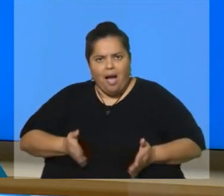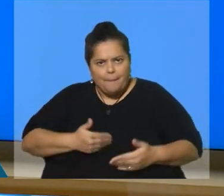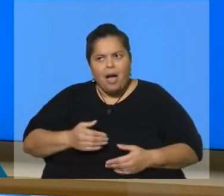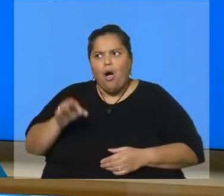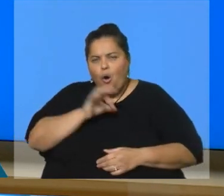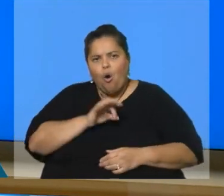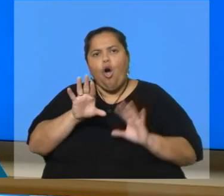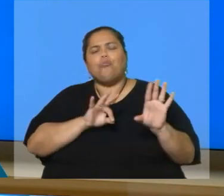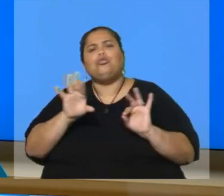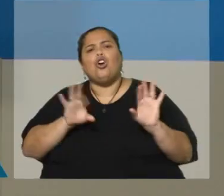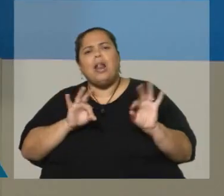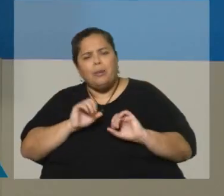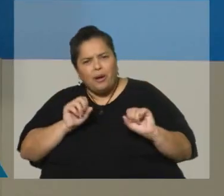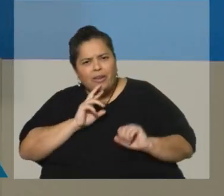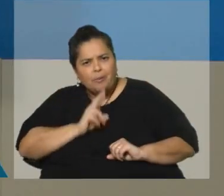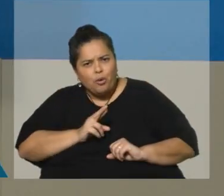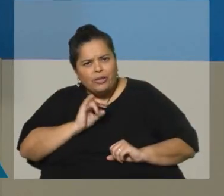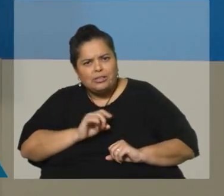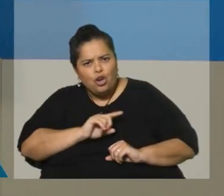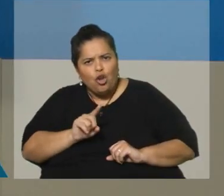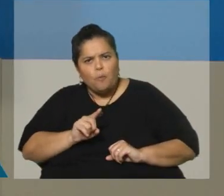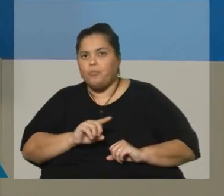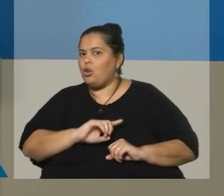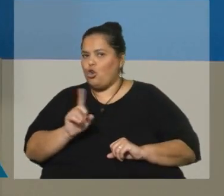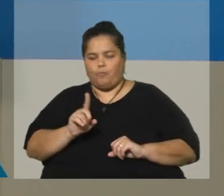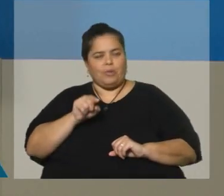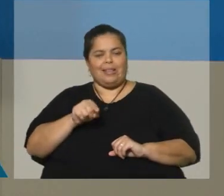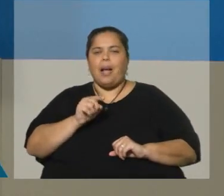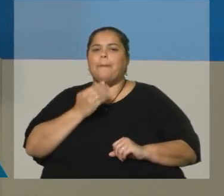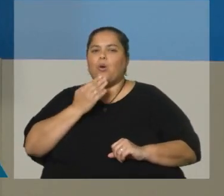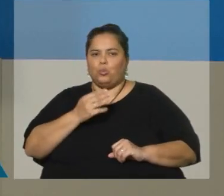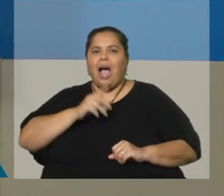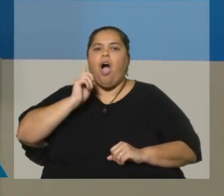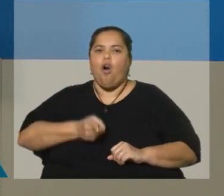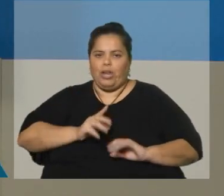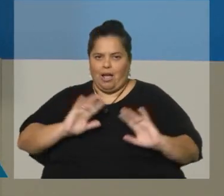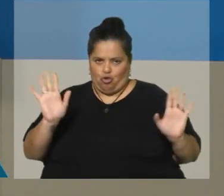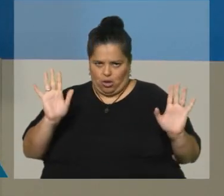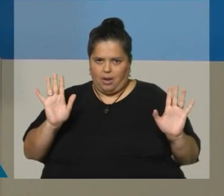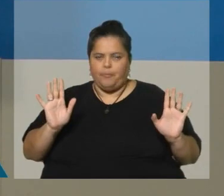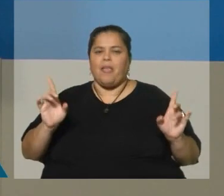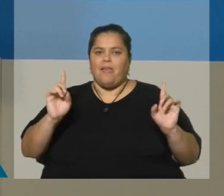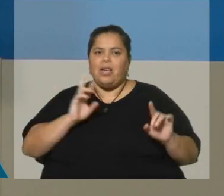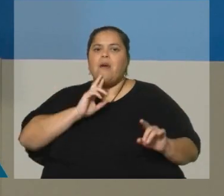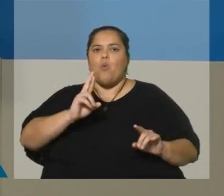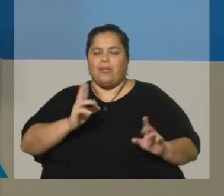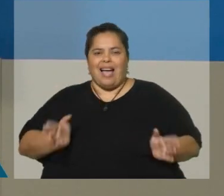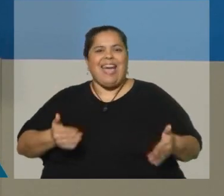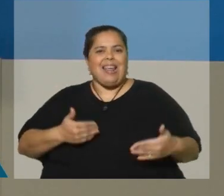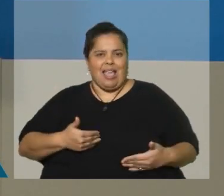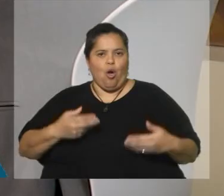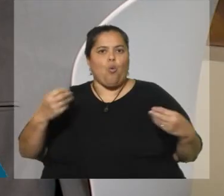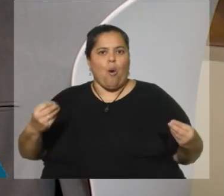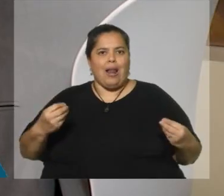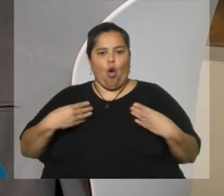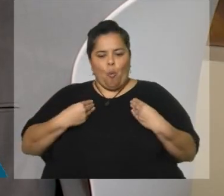opcional. Creo que es opcional responder eso de todas formas. No, esta pregunta es obligatoria. Esa obligatoria, hay que responder. pregunta es obligatoria. Género es como uno